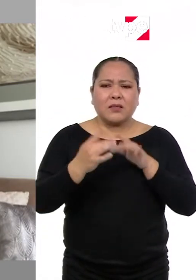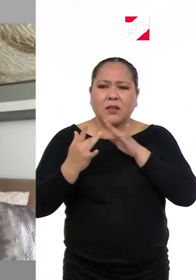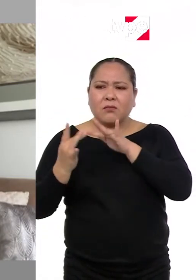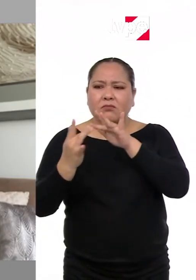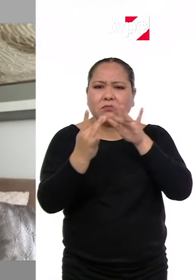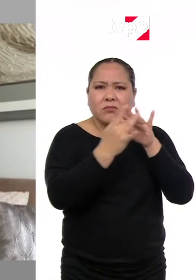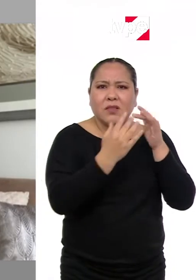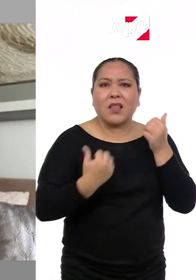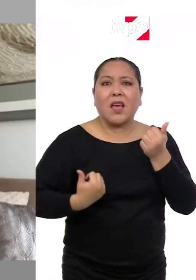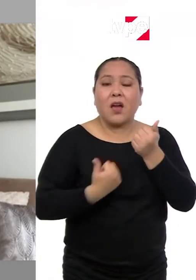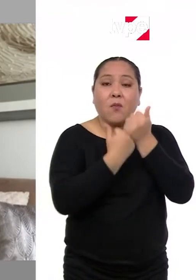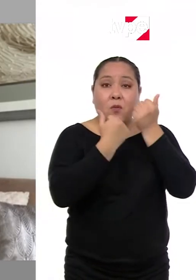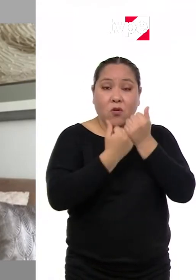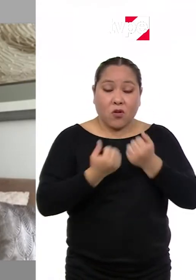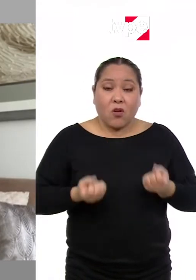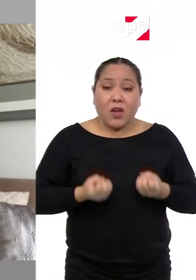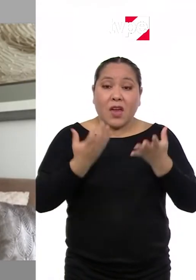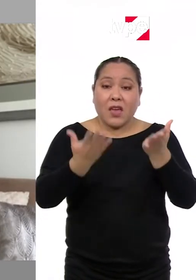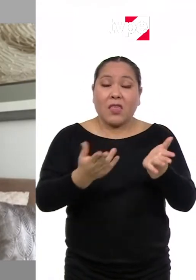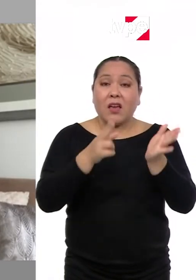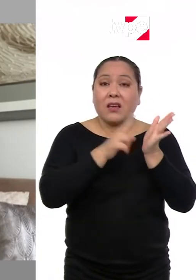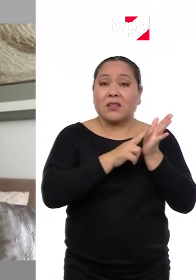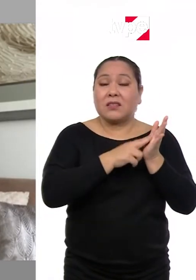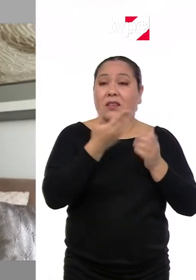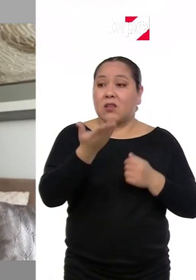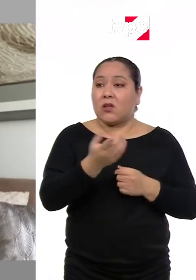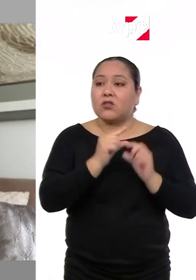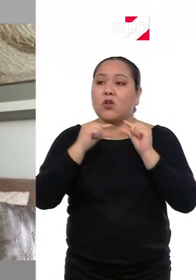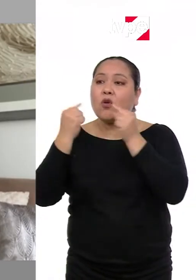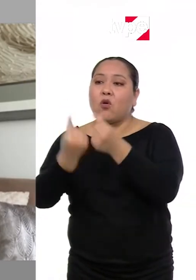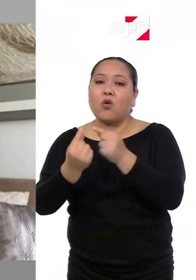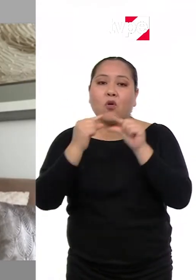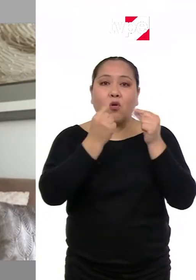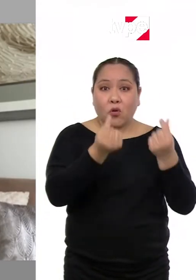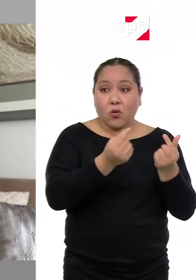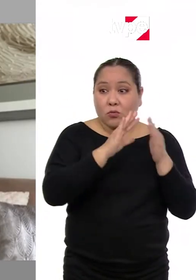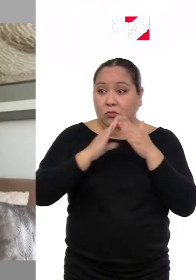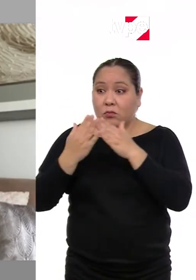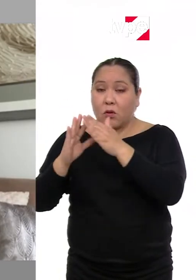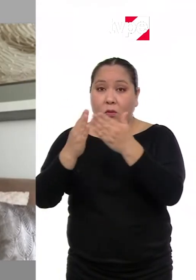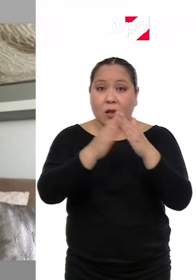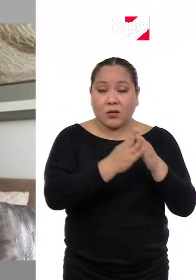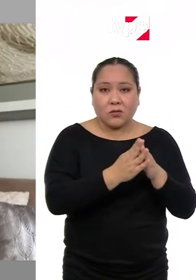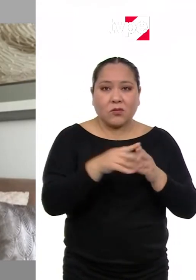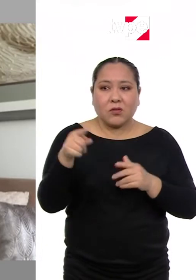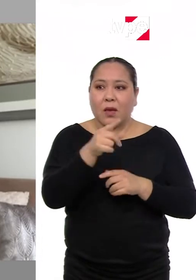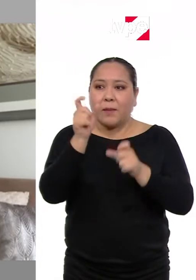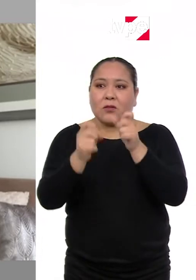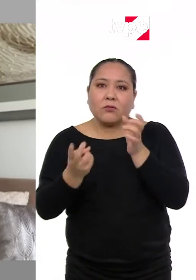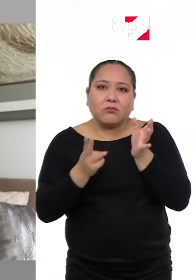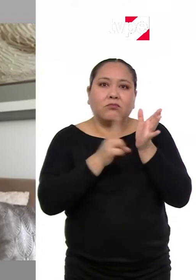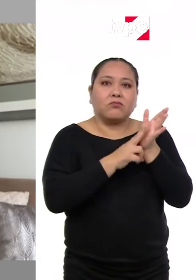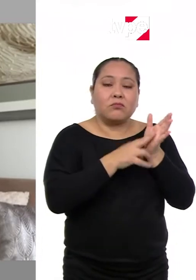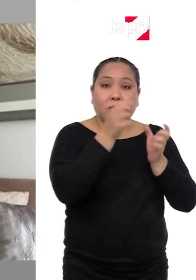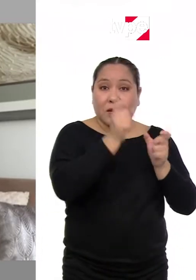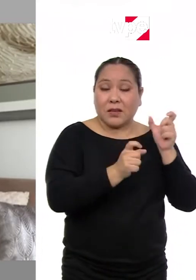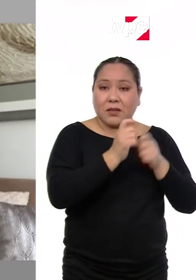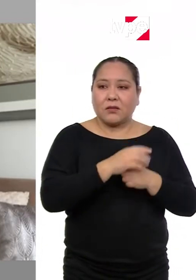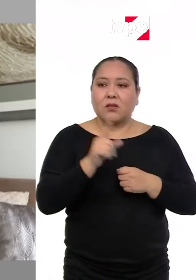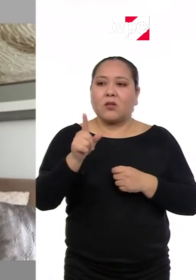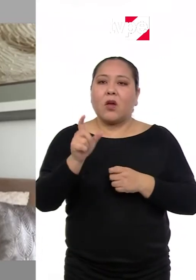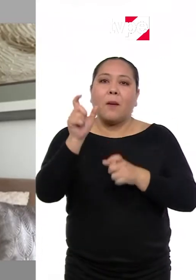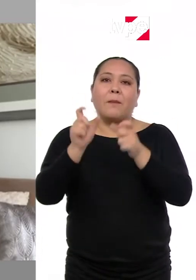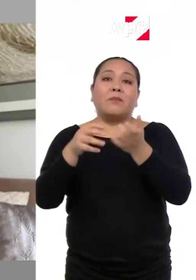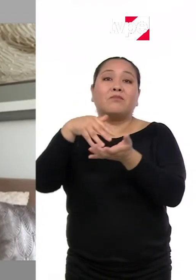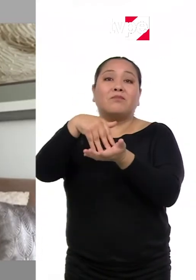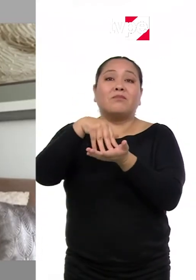red de soporte que viene brindando de salud a estos grupos poblacionales de asegurados debido a